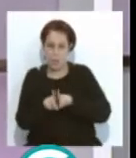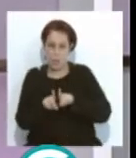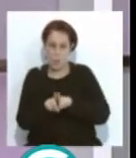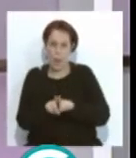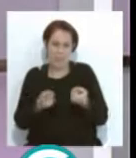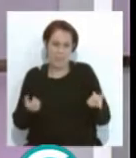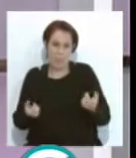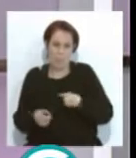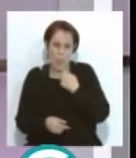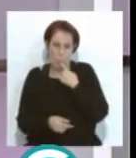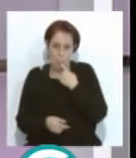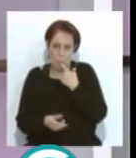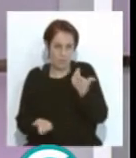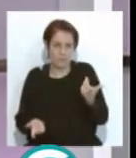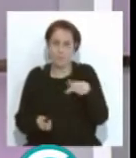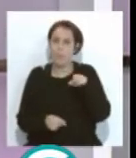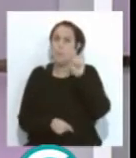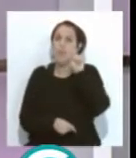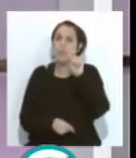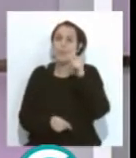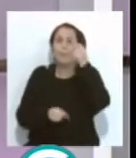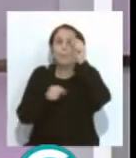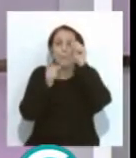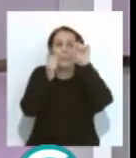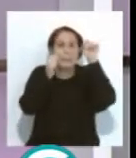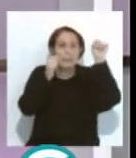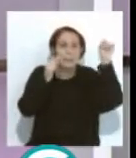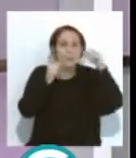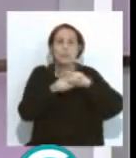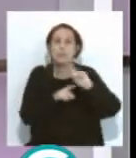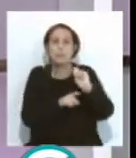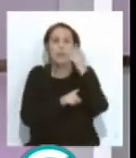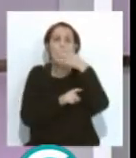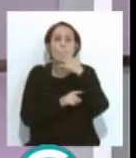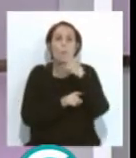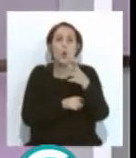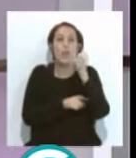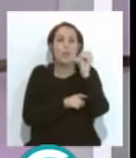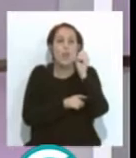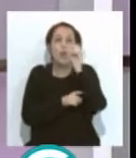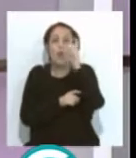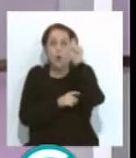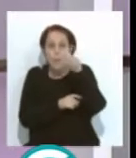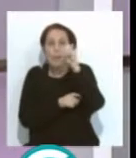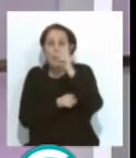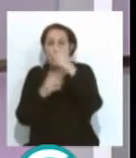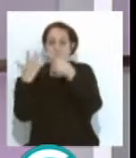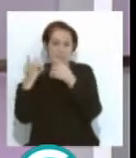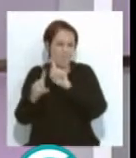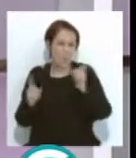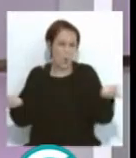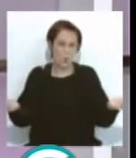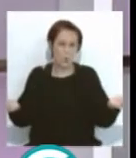Pero esas puntuaciones de milimésima y he ganado por 0,06, tampoco. Tiene que tener